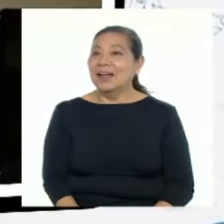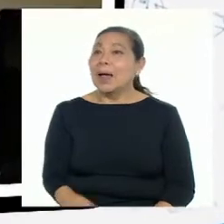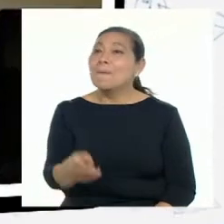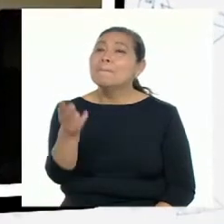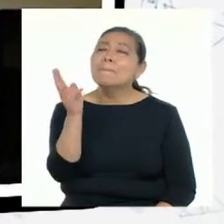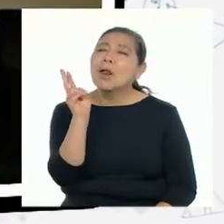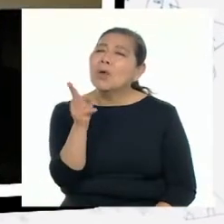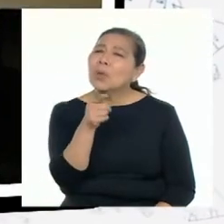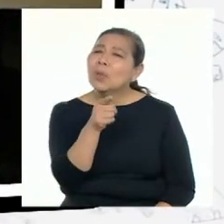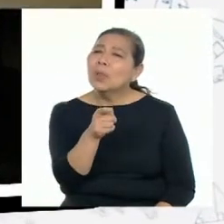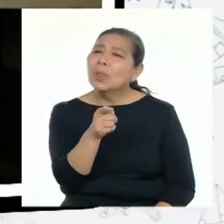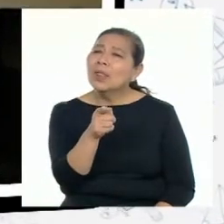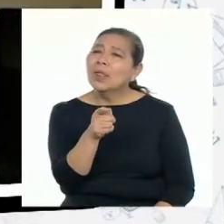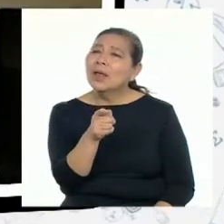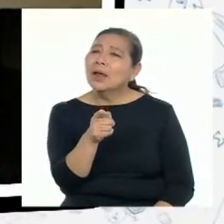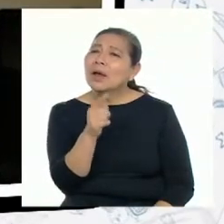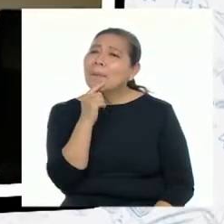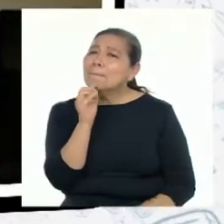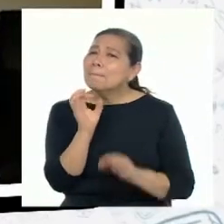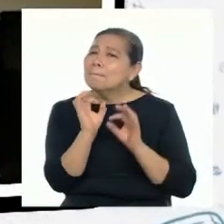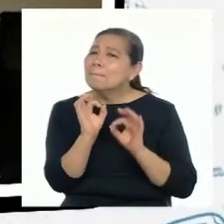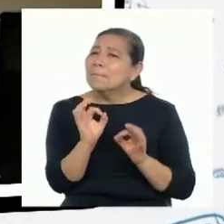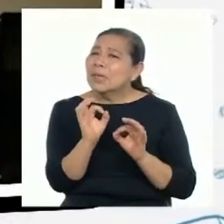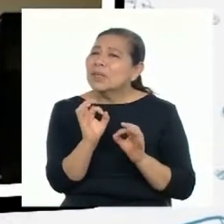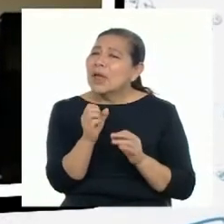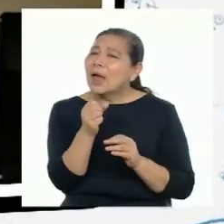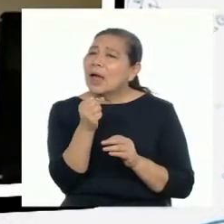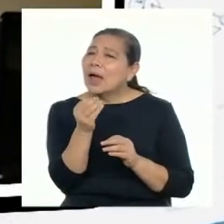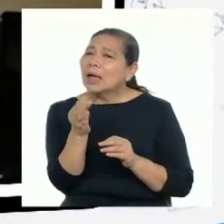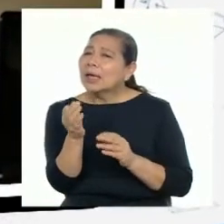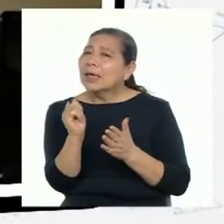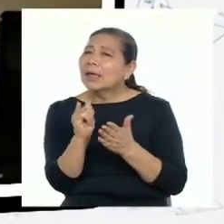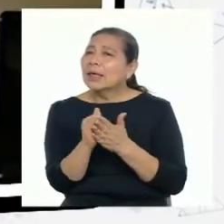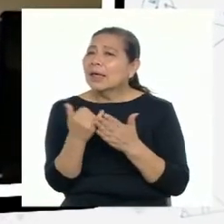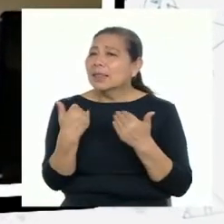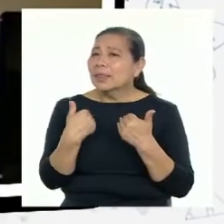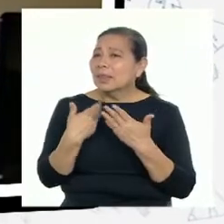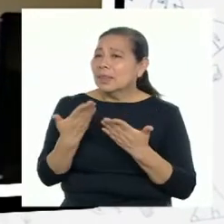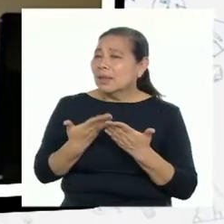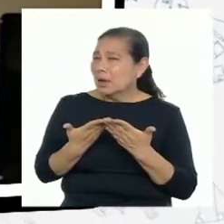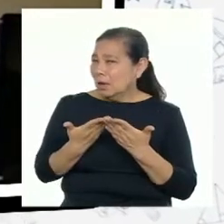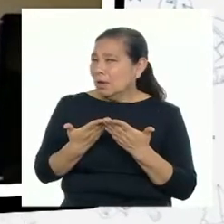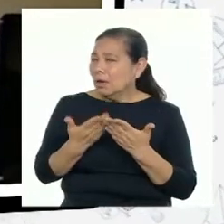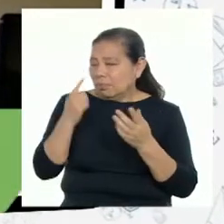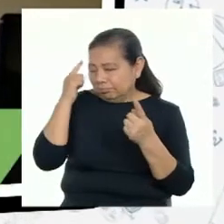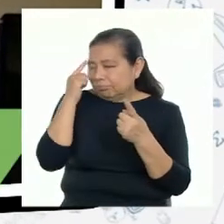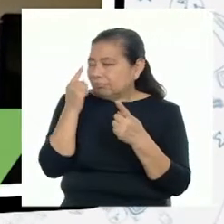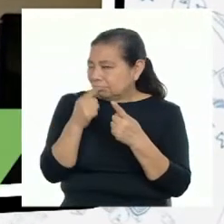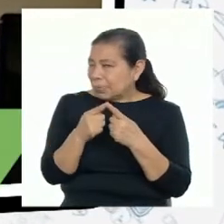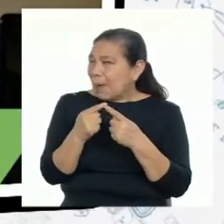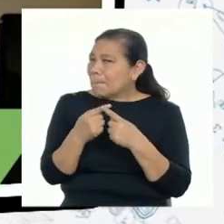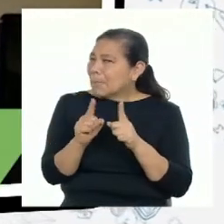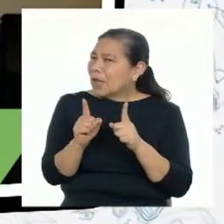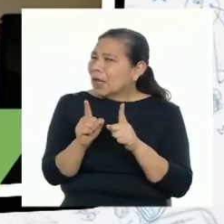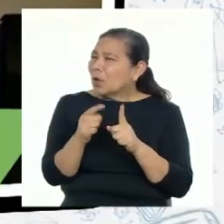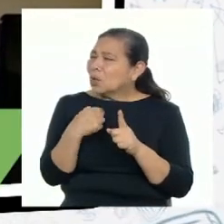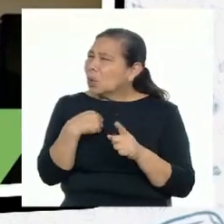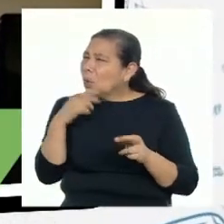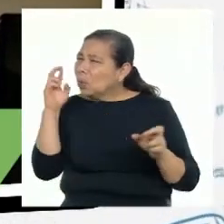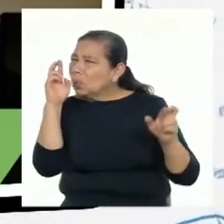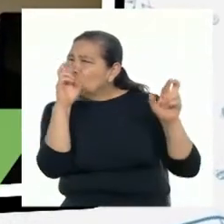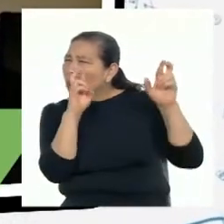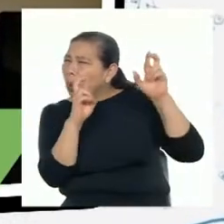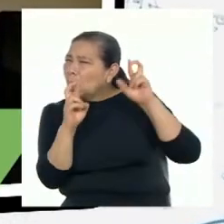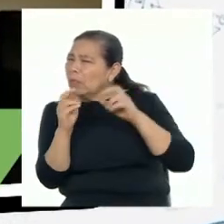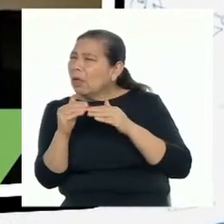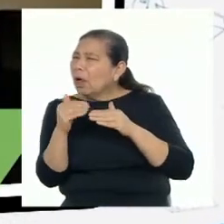Profesora, entiendo que los factores de riesgo son aquellas amenazas que pueden hacer que no logremos nuestras metas, pero me queda una duda, si